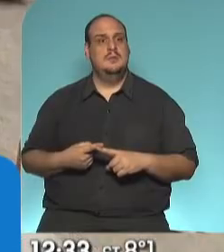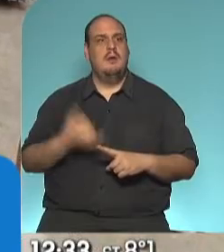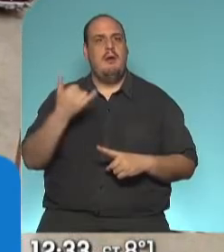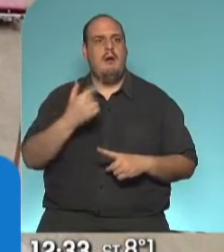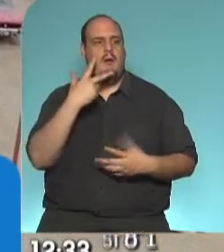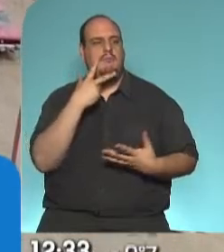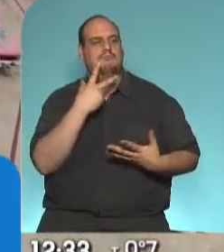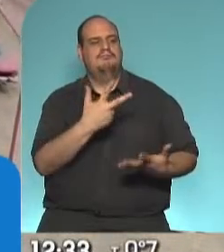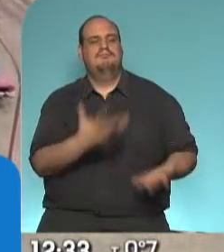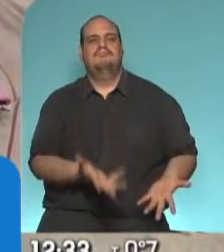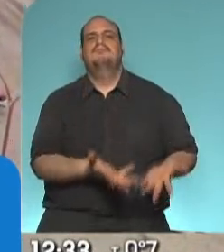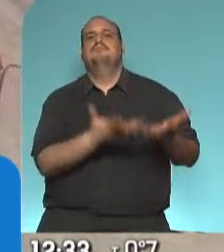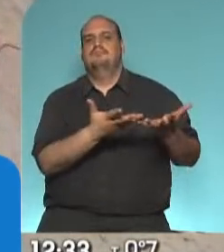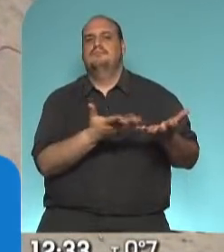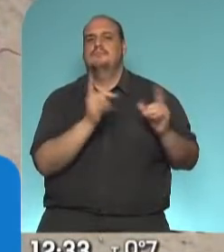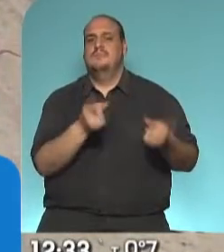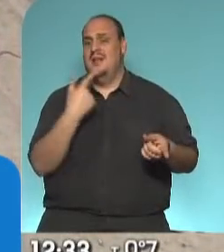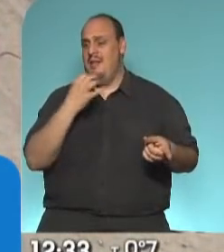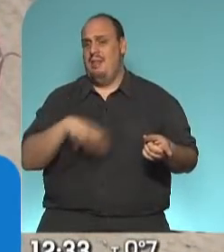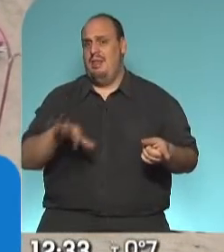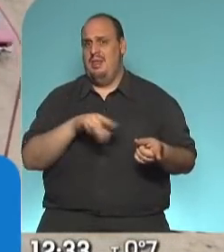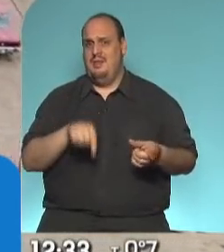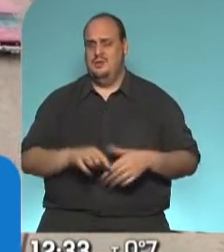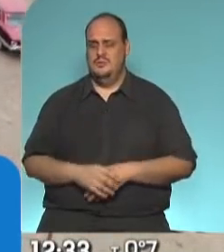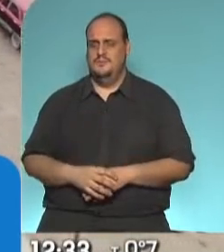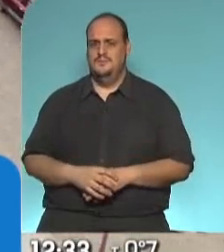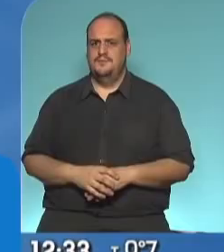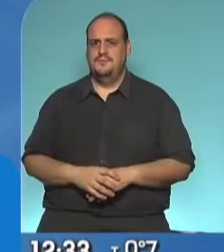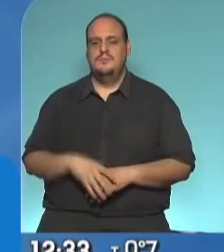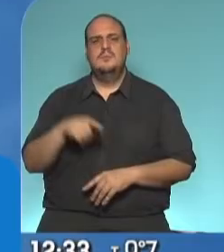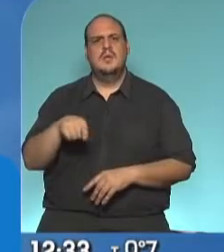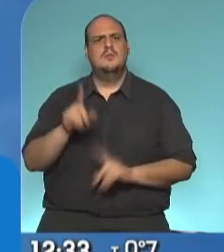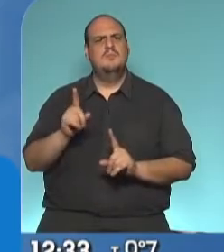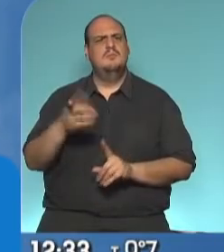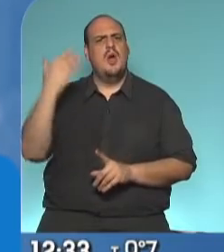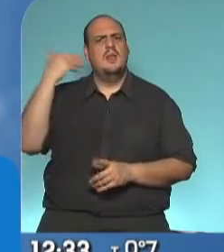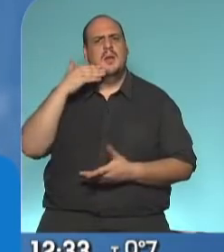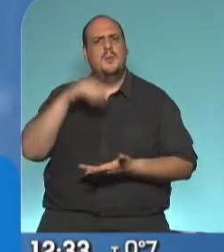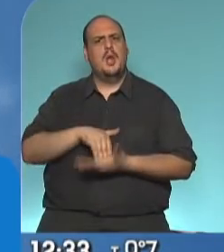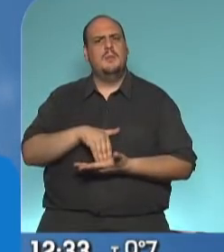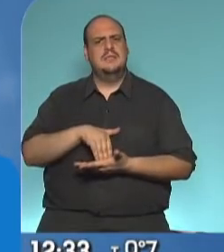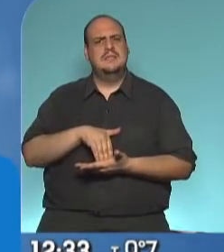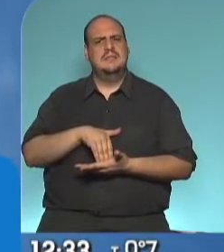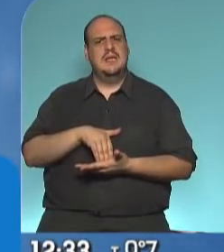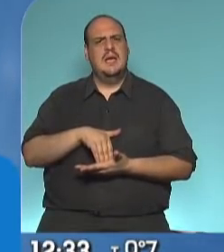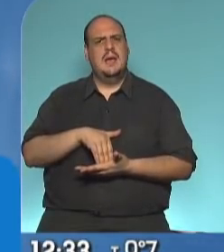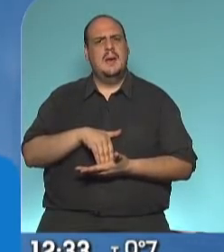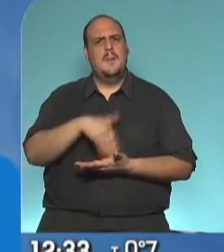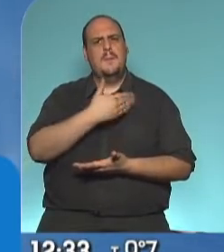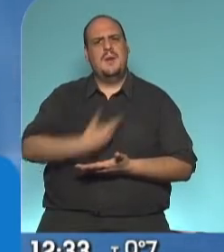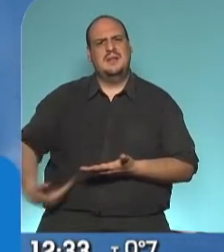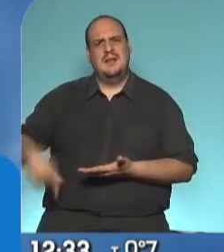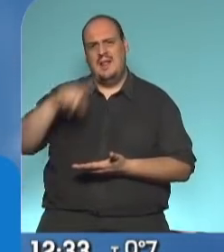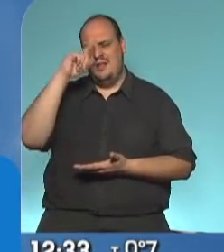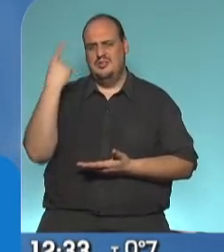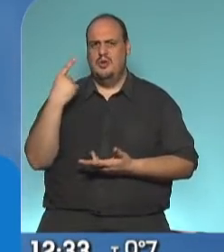en esta realidad que hoy vemos. Esto es una promesa que hizo el presidente de la Nación a